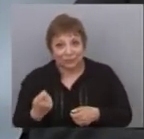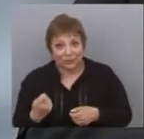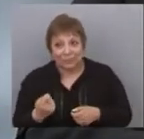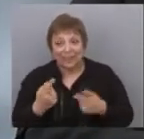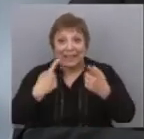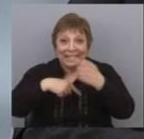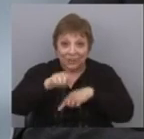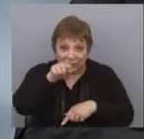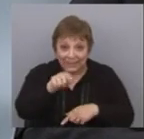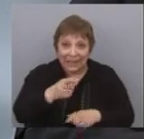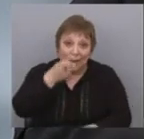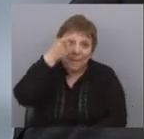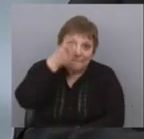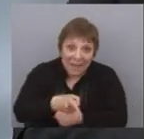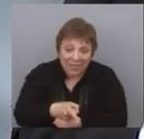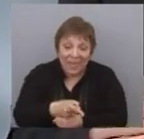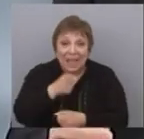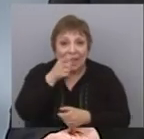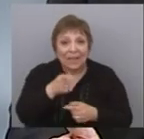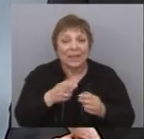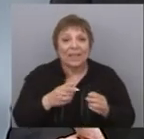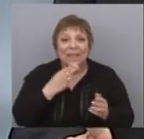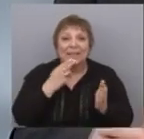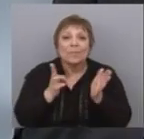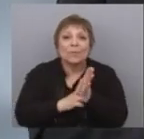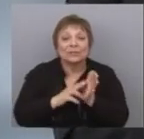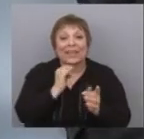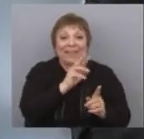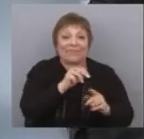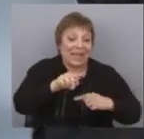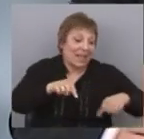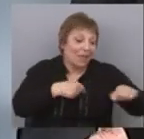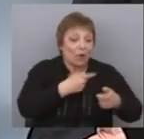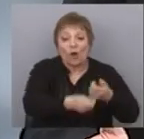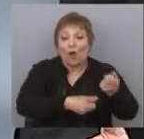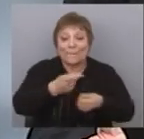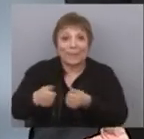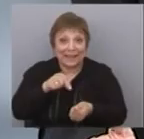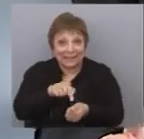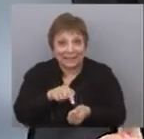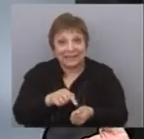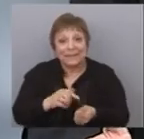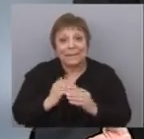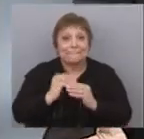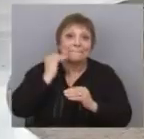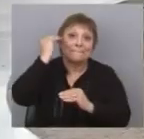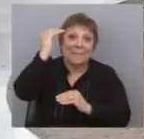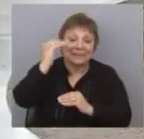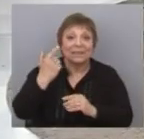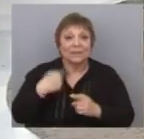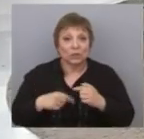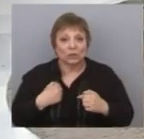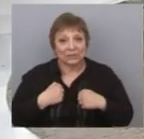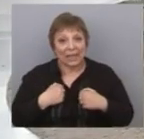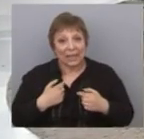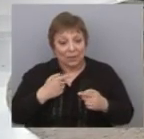hay una imposición mayor, de hecho, vía impuestos indirectos, a la gente que tiene menos recursos. En